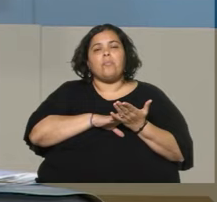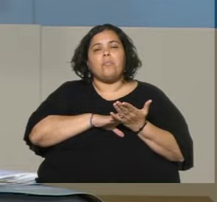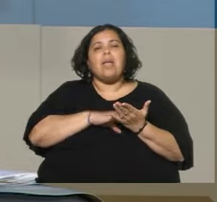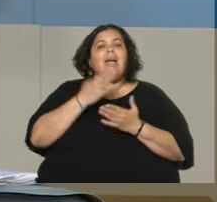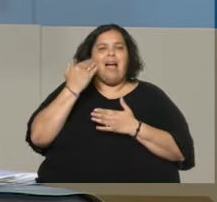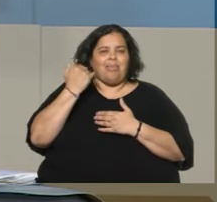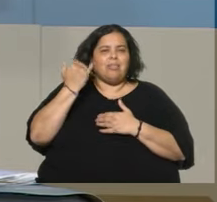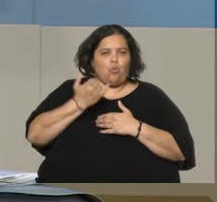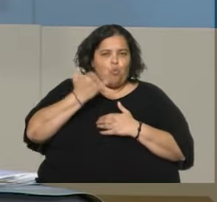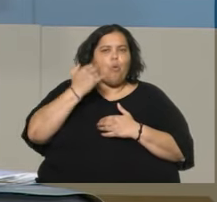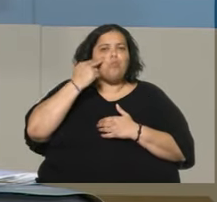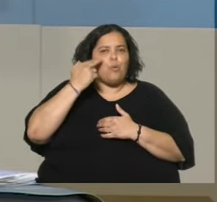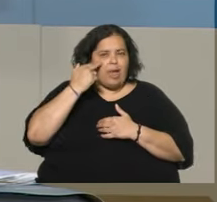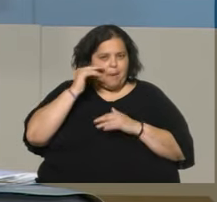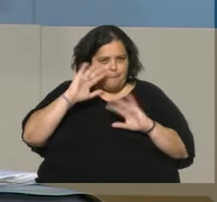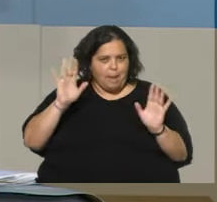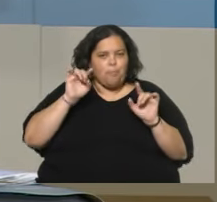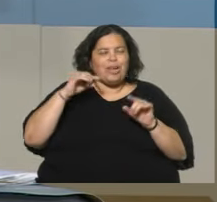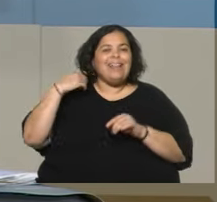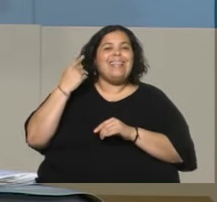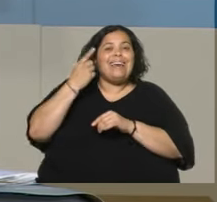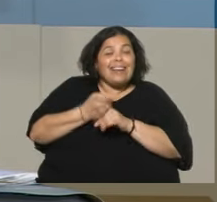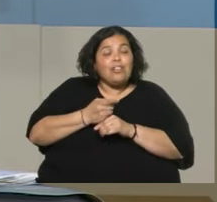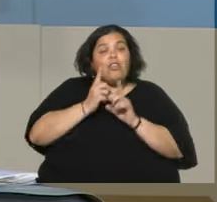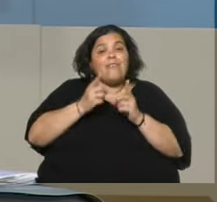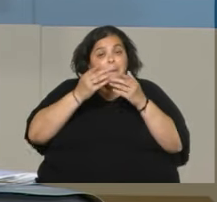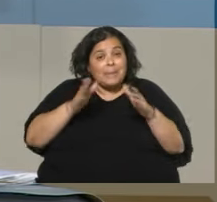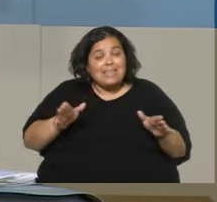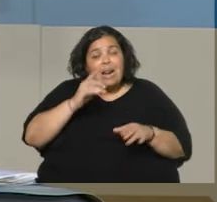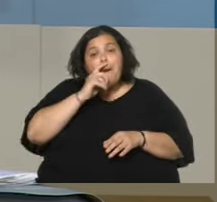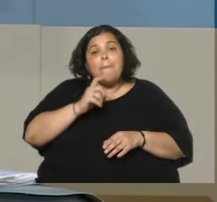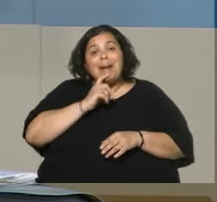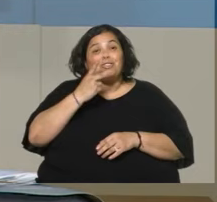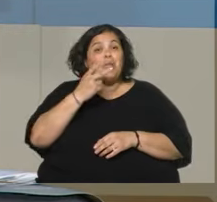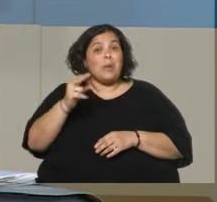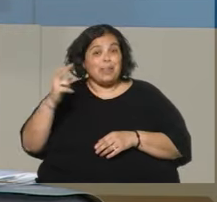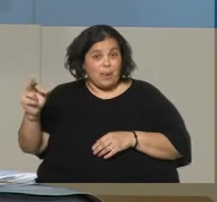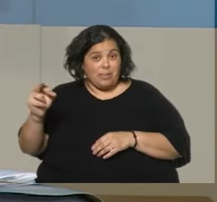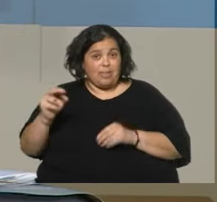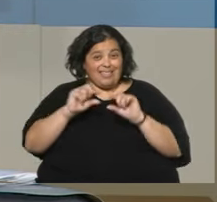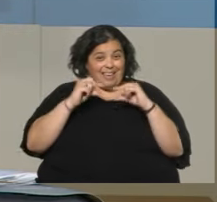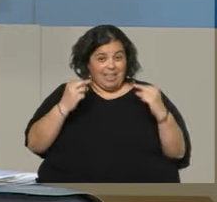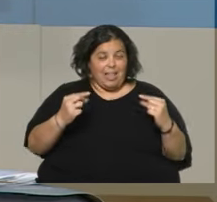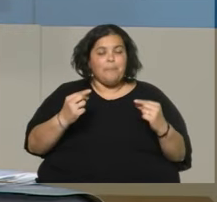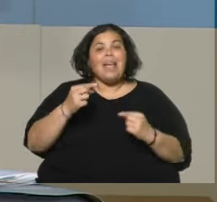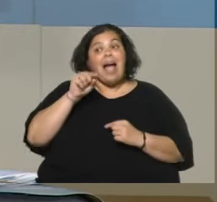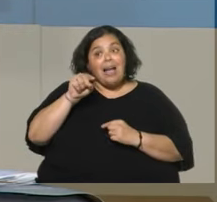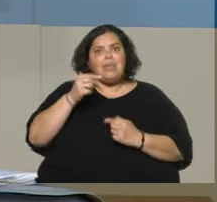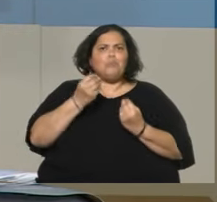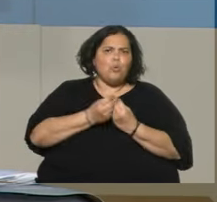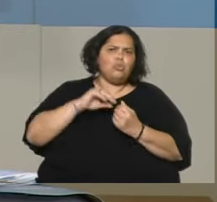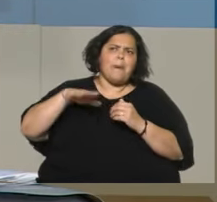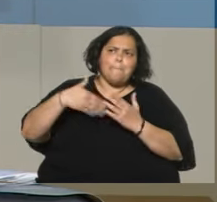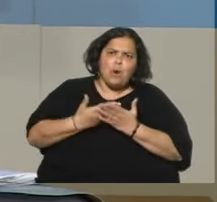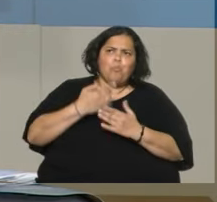dificultad cuando el decreto se tenía que empezar a ejecutar, que era a partir de marzo del 2020, tuvimos varias propuestas de decreto